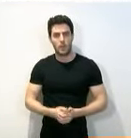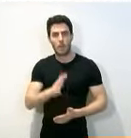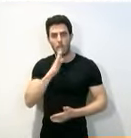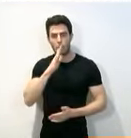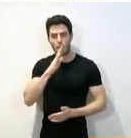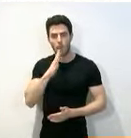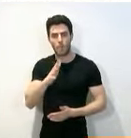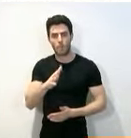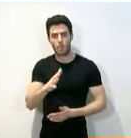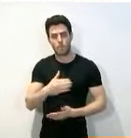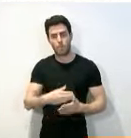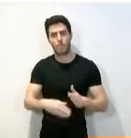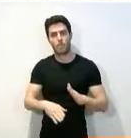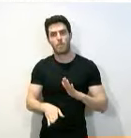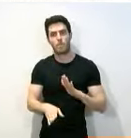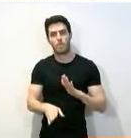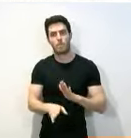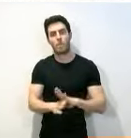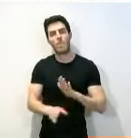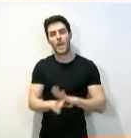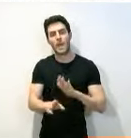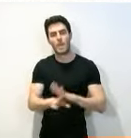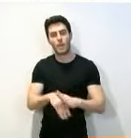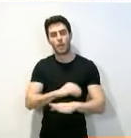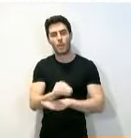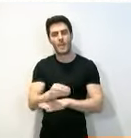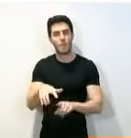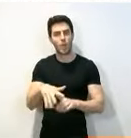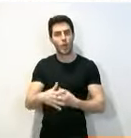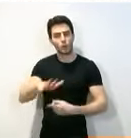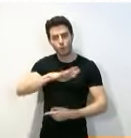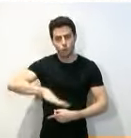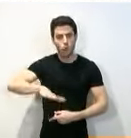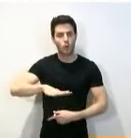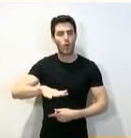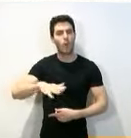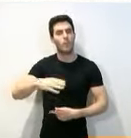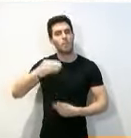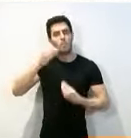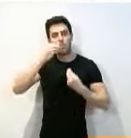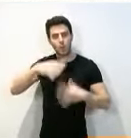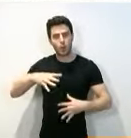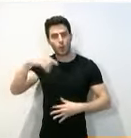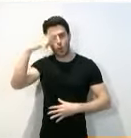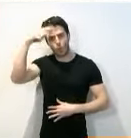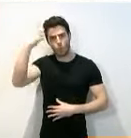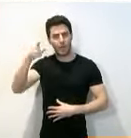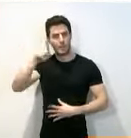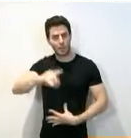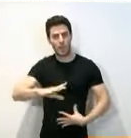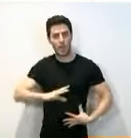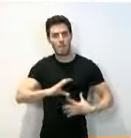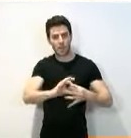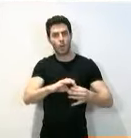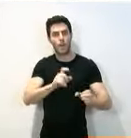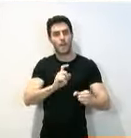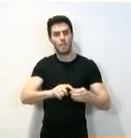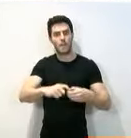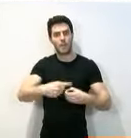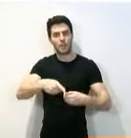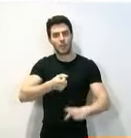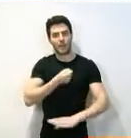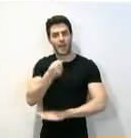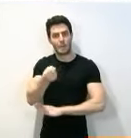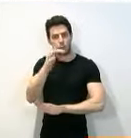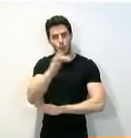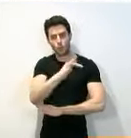mantenimiento de nuestro entorno histórico y nuestro entorno cultural, y vincularlo, además, con la participación y el apoyo al